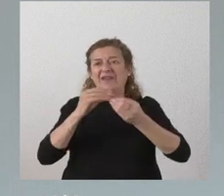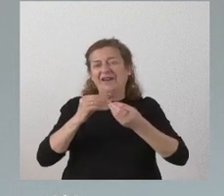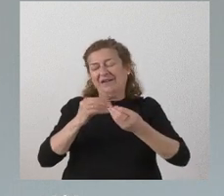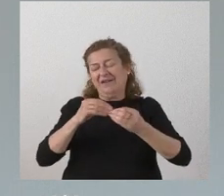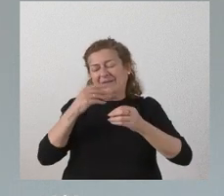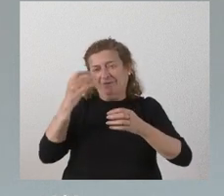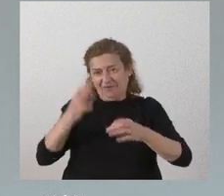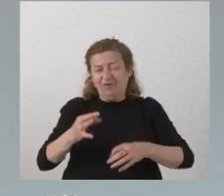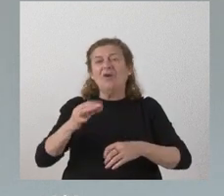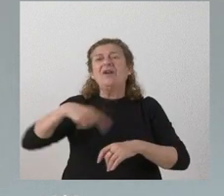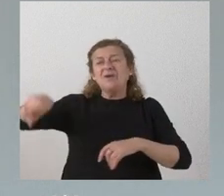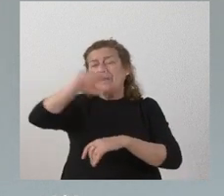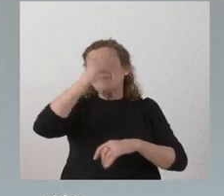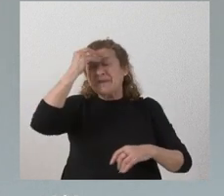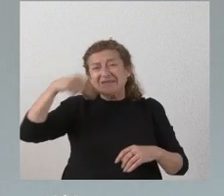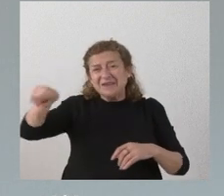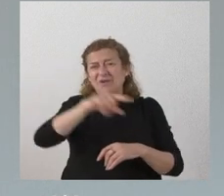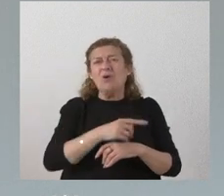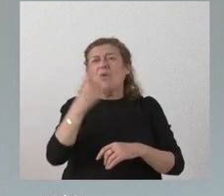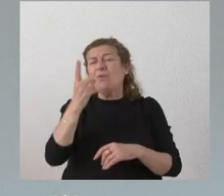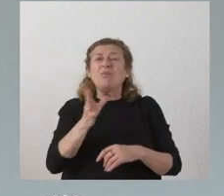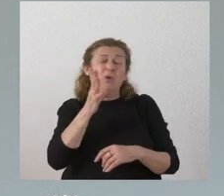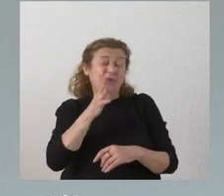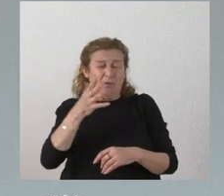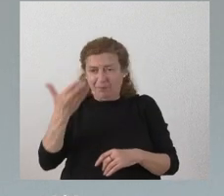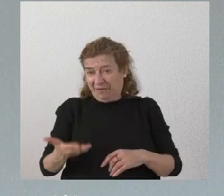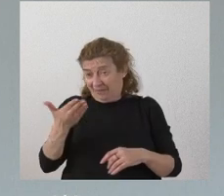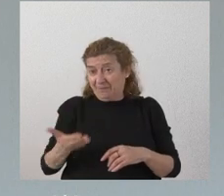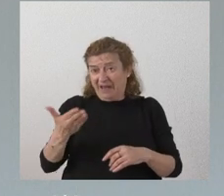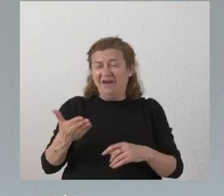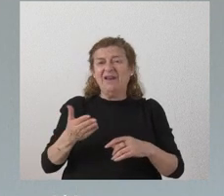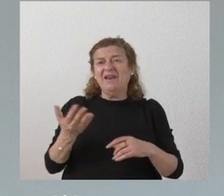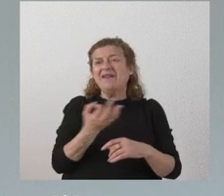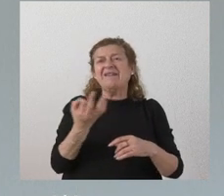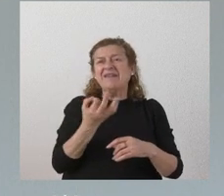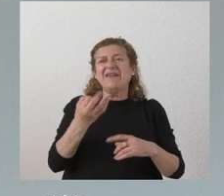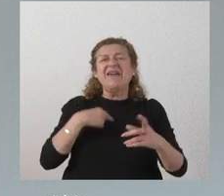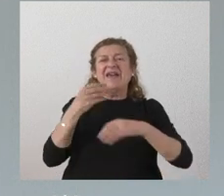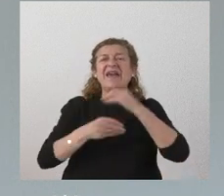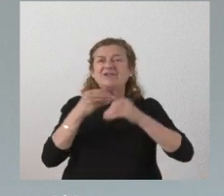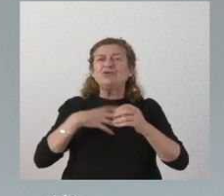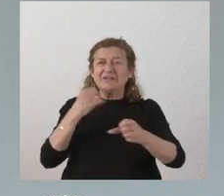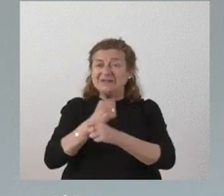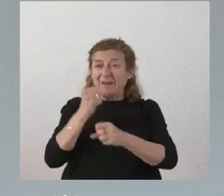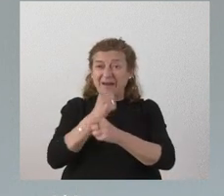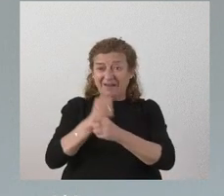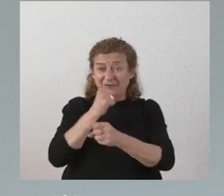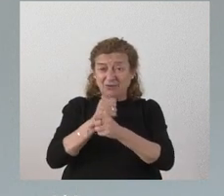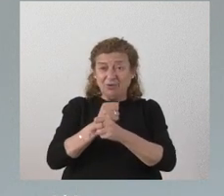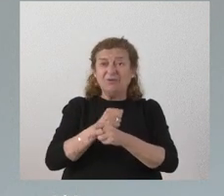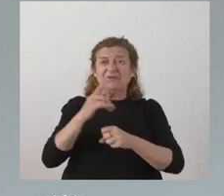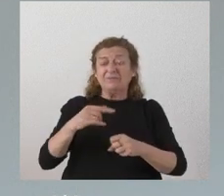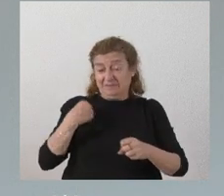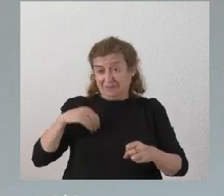piensen ustedes que uno de los motivos principales en los cuales hemos estado trabajando es el